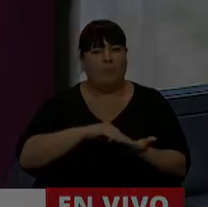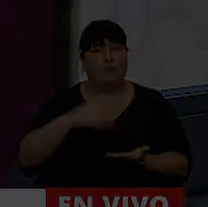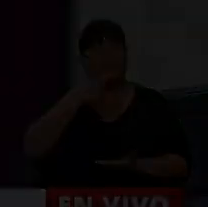Zapag.